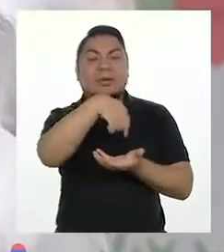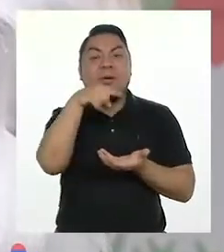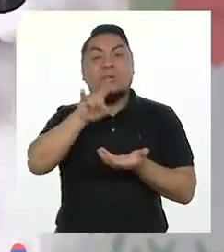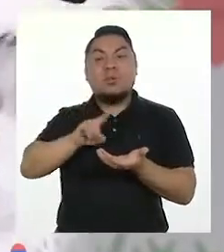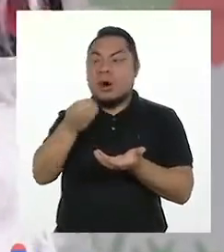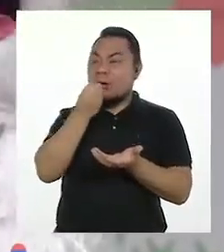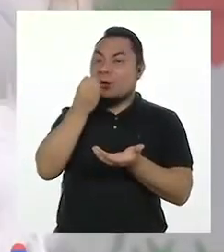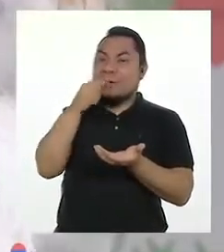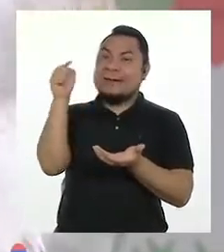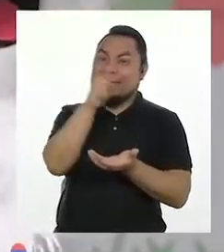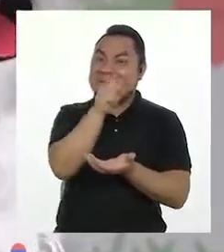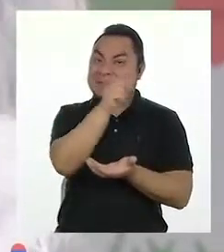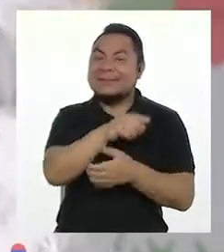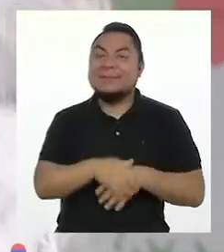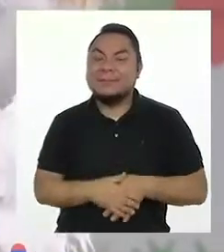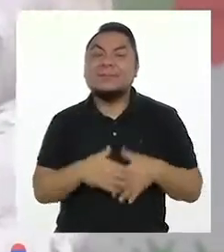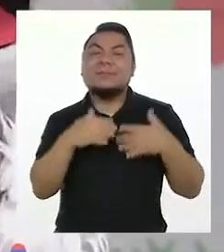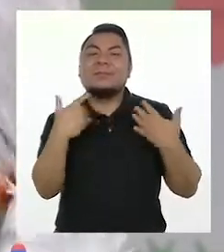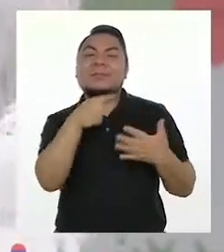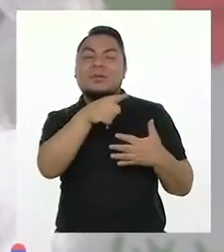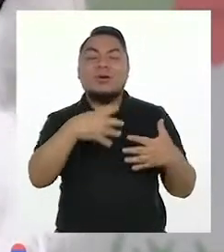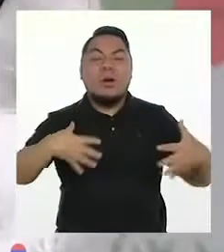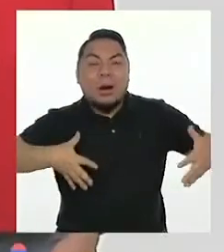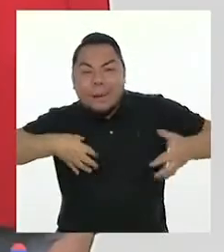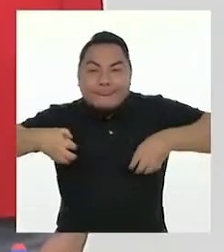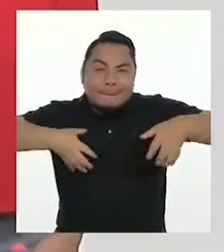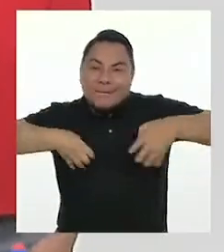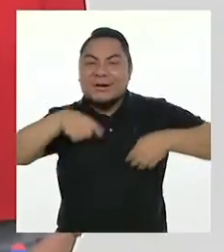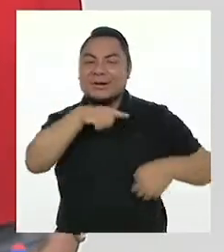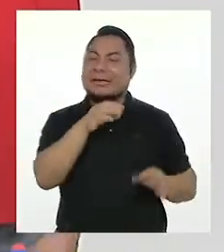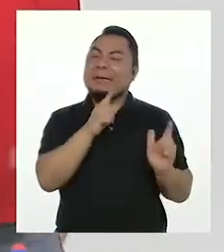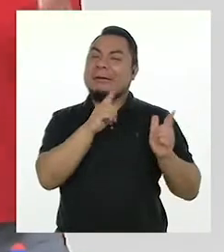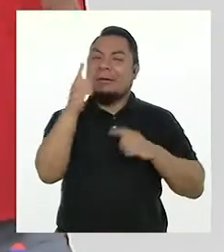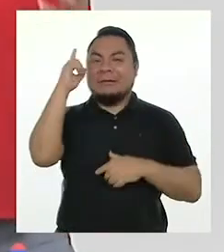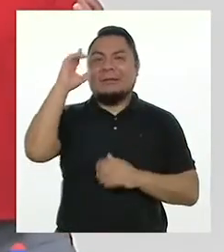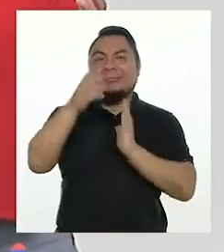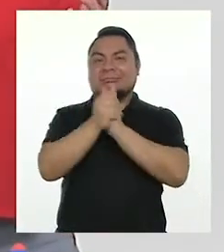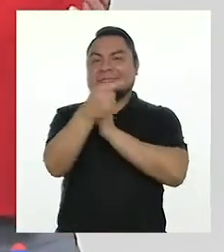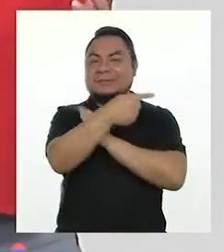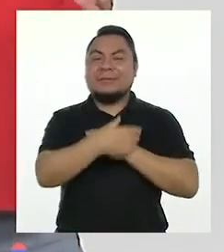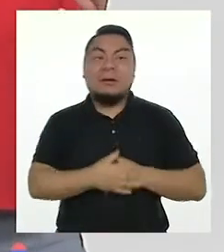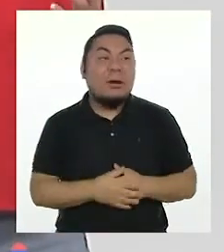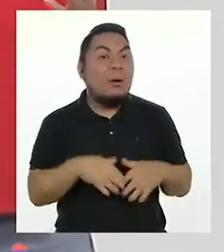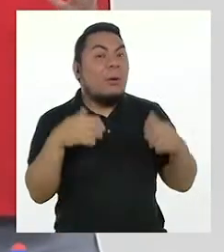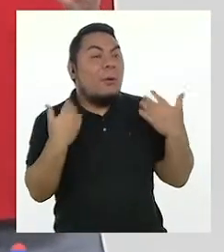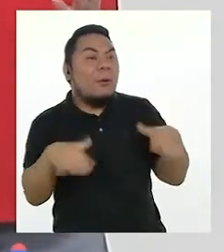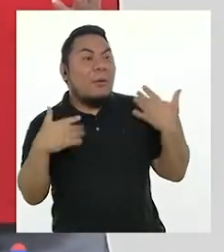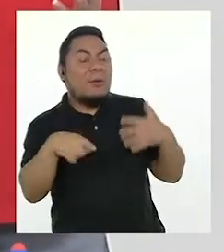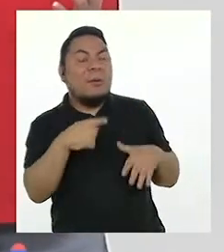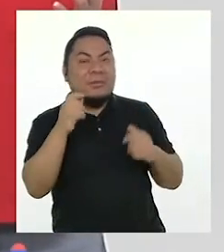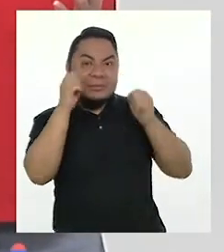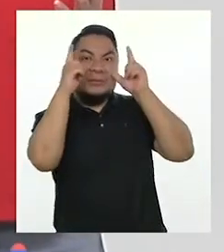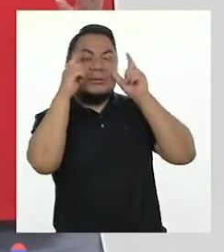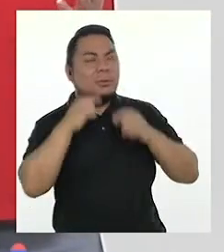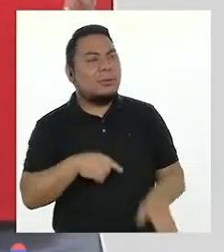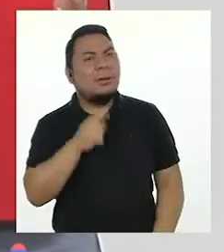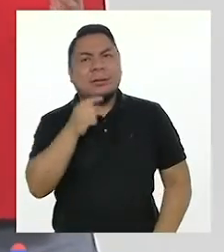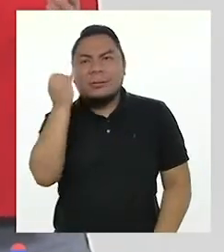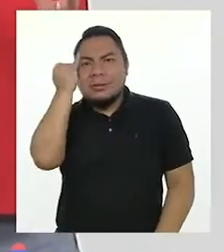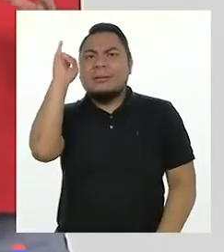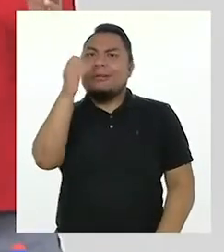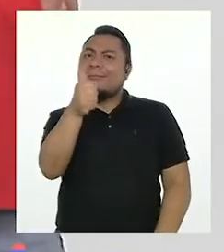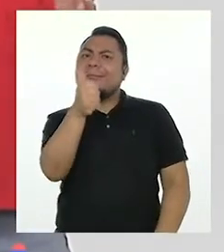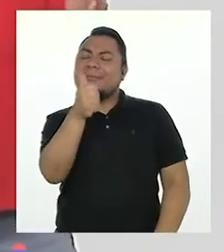en sus platillos. Es un mono muy listo. Eso es asombroso y es una magnífica idea.